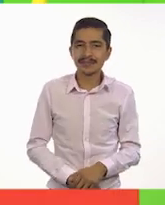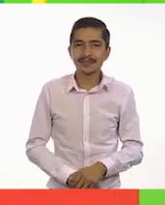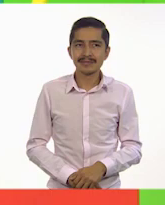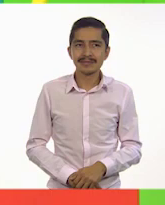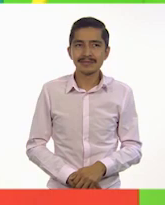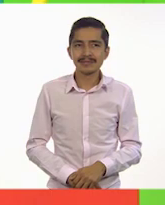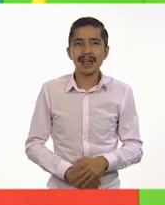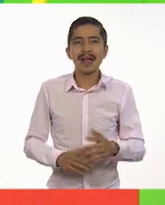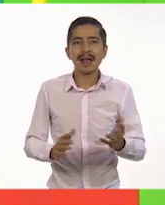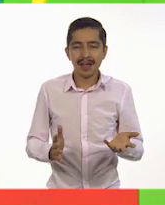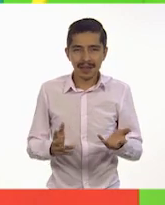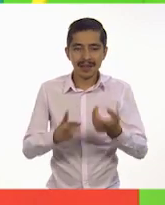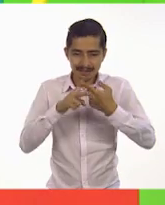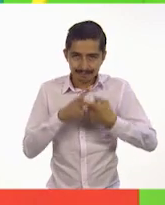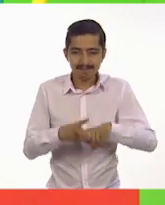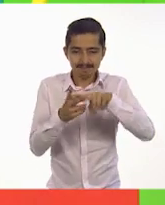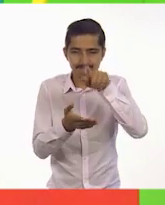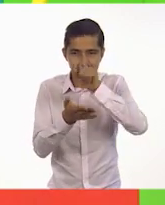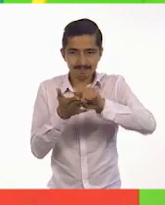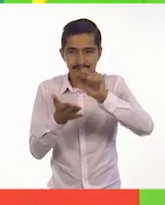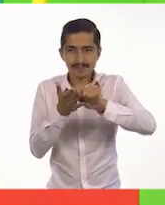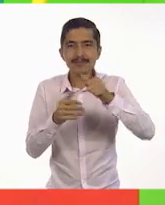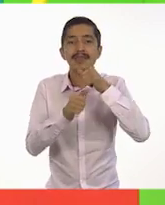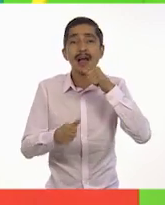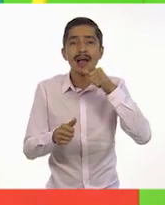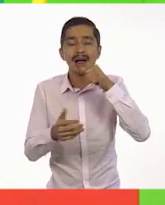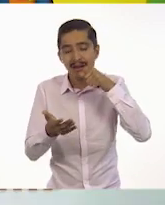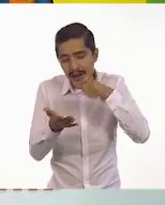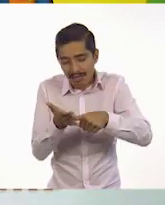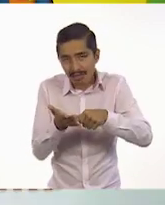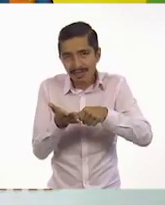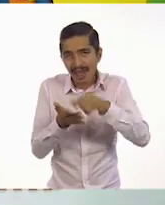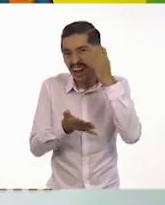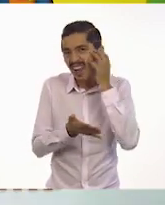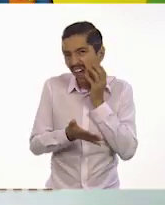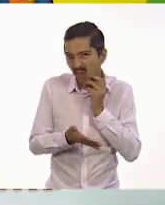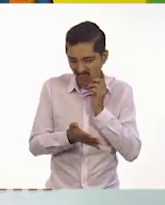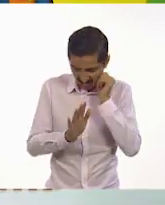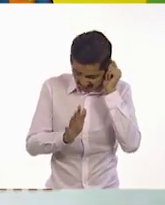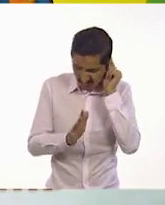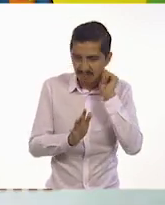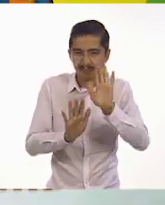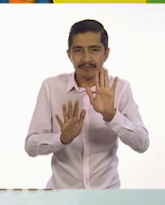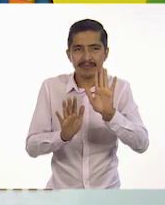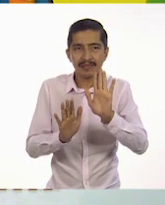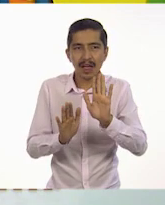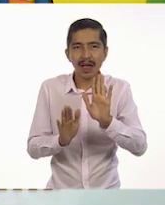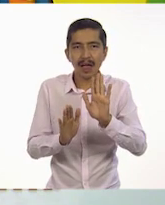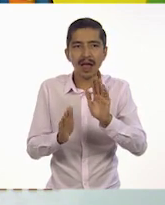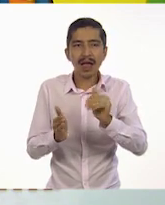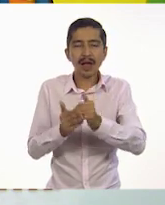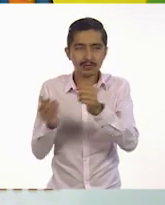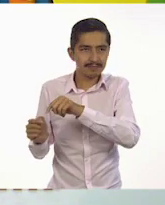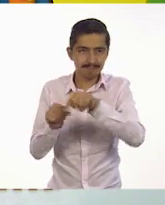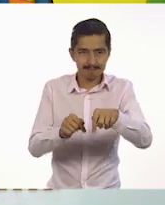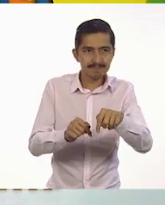Vamos a comenzar a escribir la carta del león. Sí. Entonces, podemos venir de este lado.